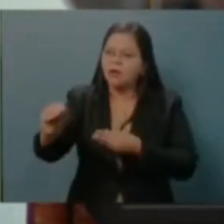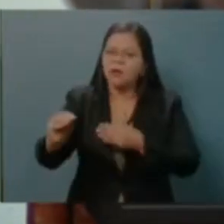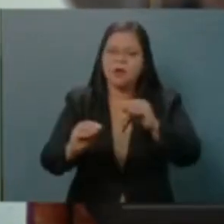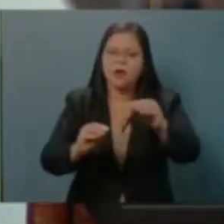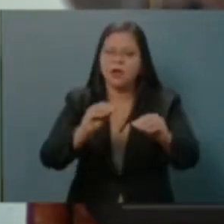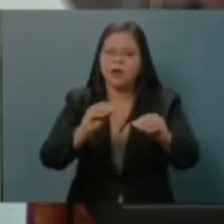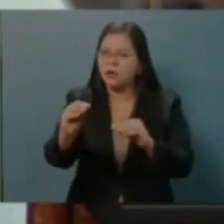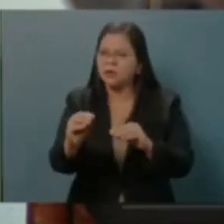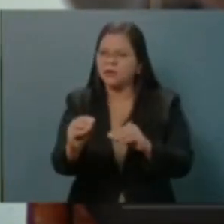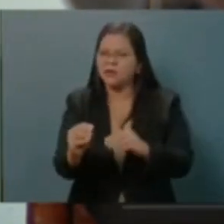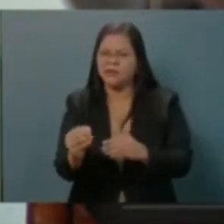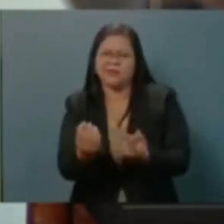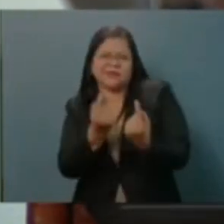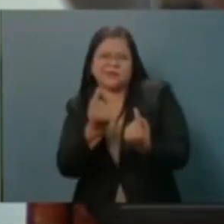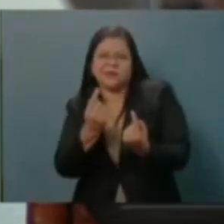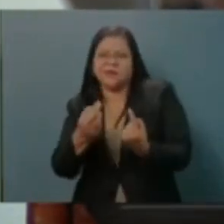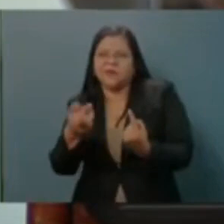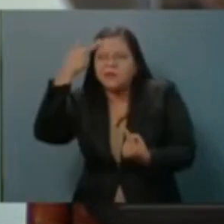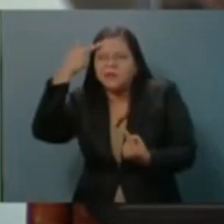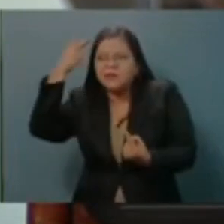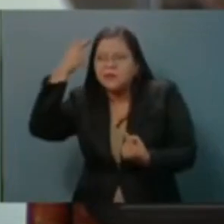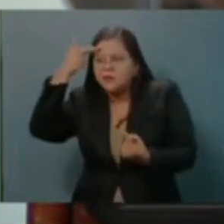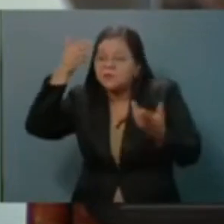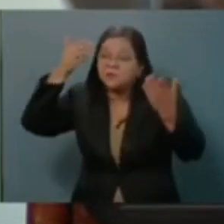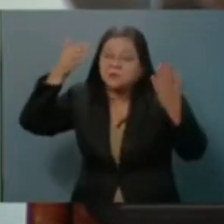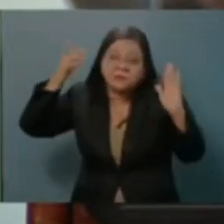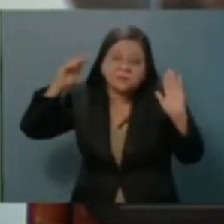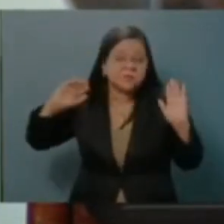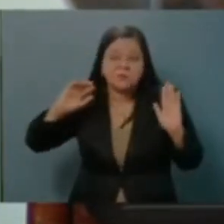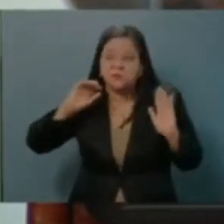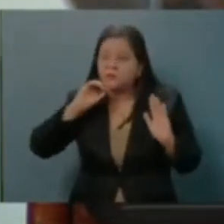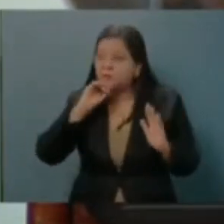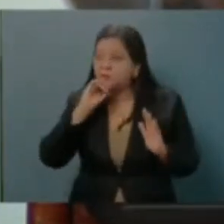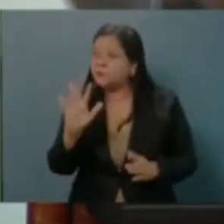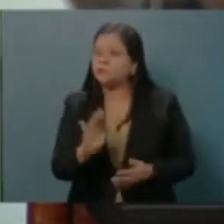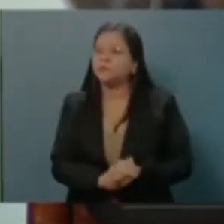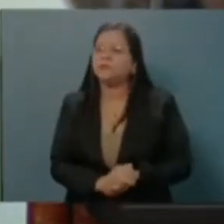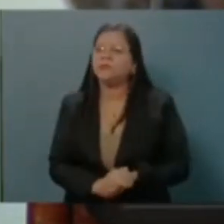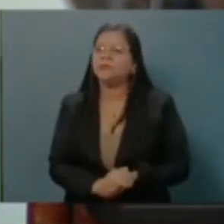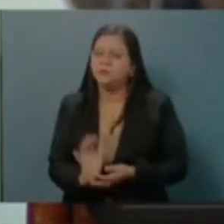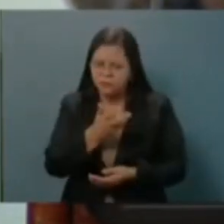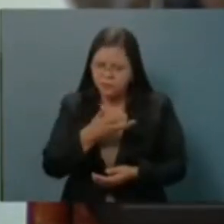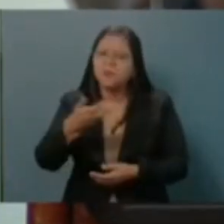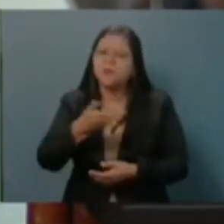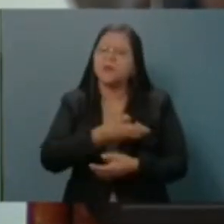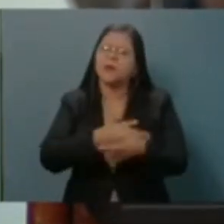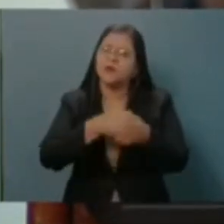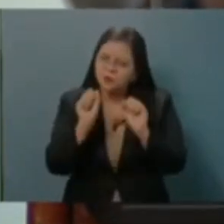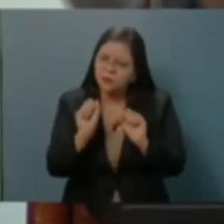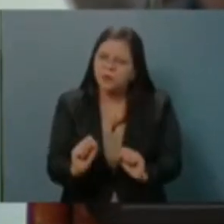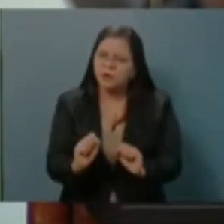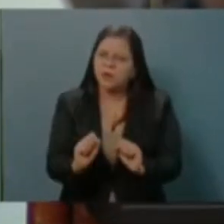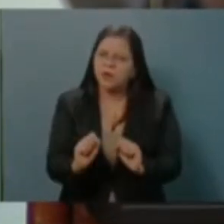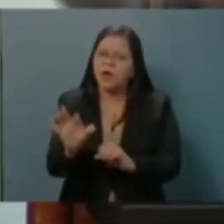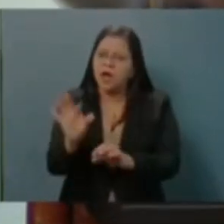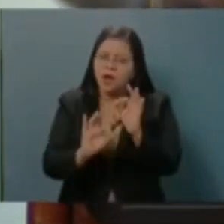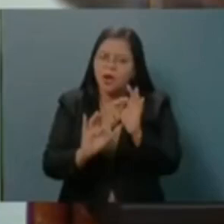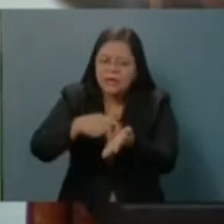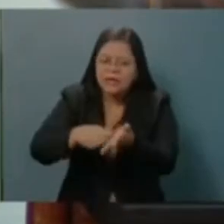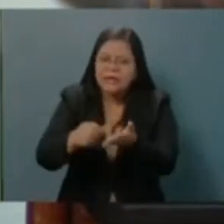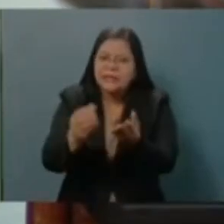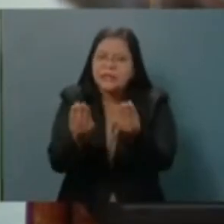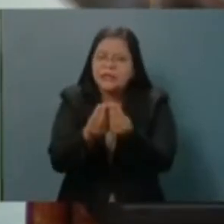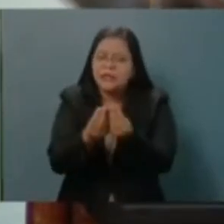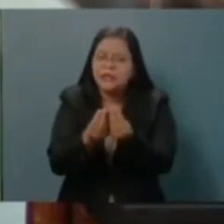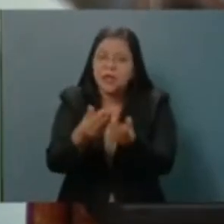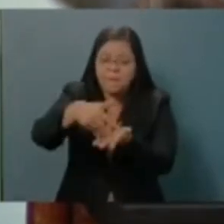¿Cuál va a ser el criterio? No lo especifica aquí. Sí, podemos estar que aquellas alcaldías pequeñas de